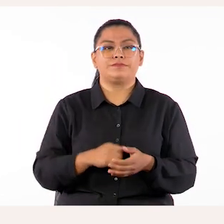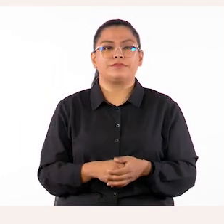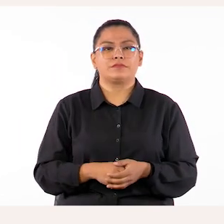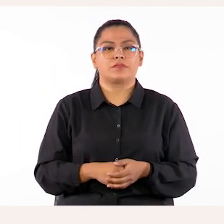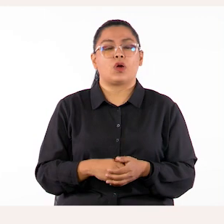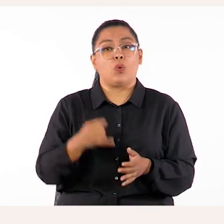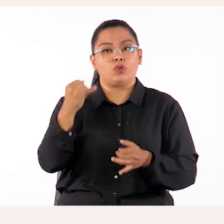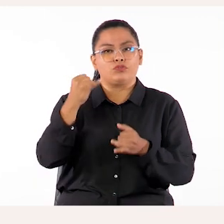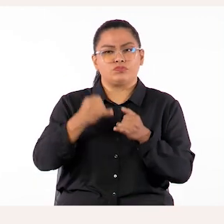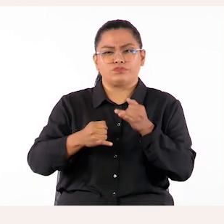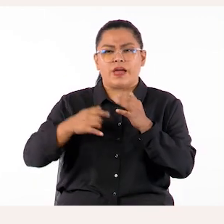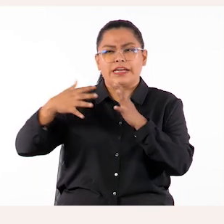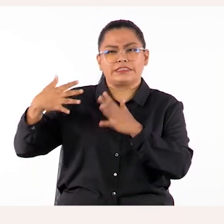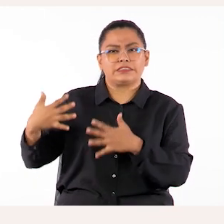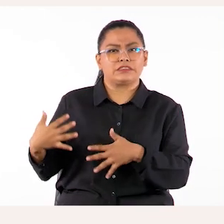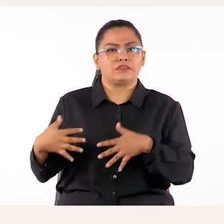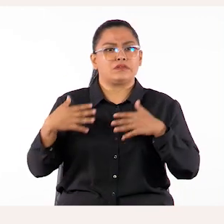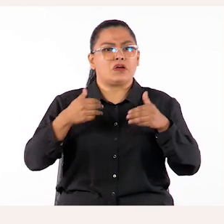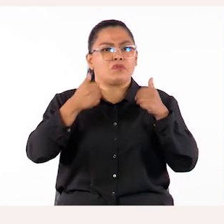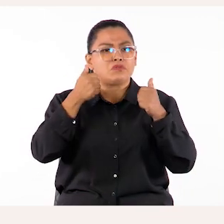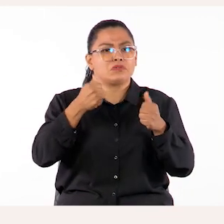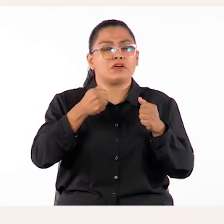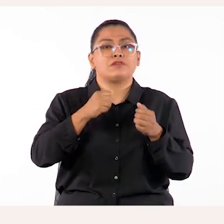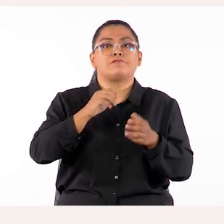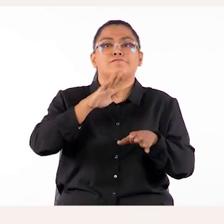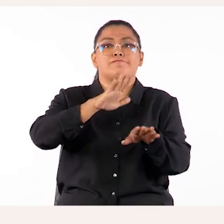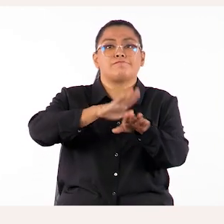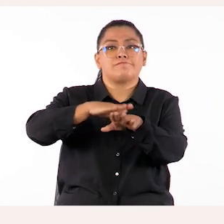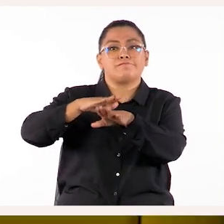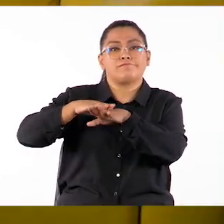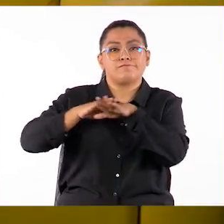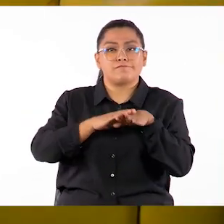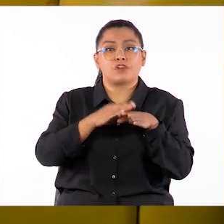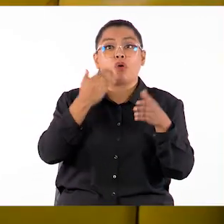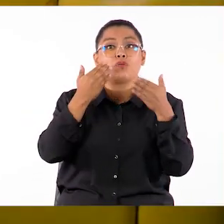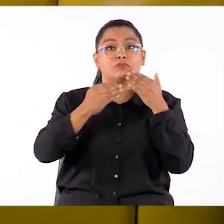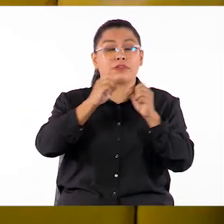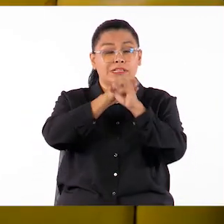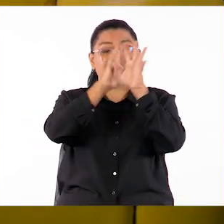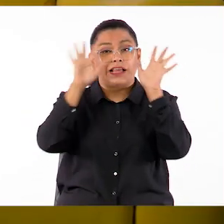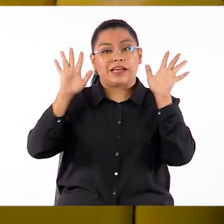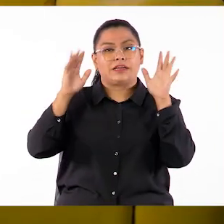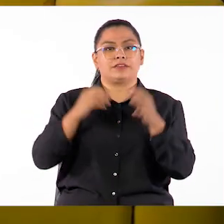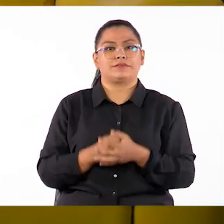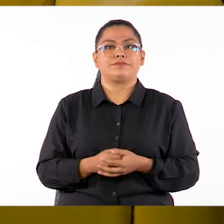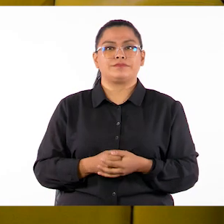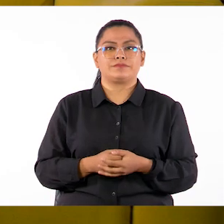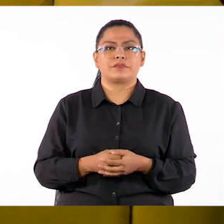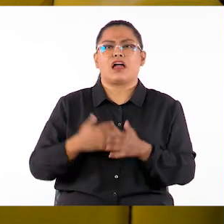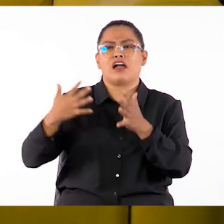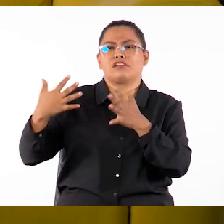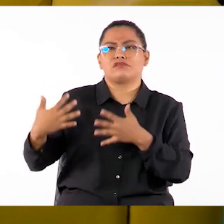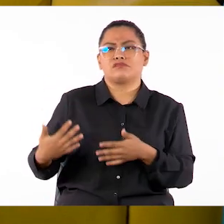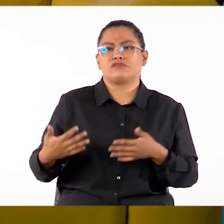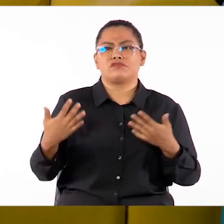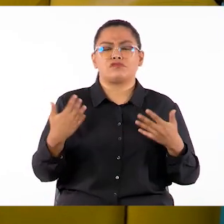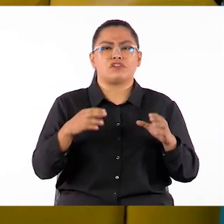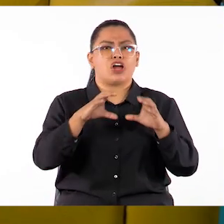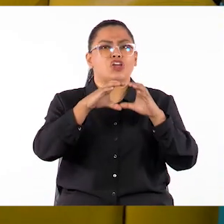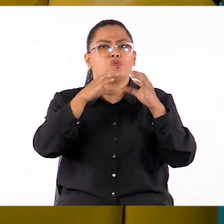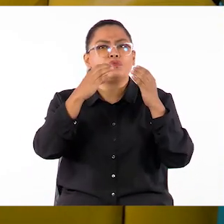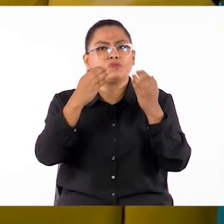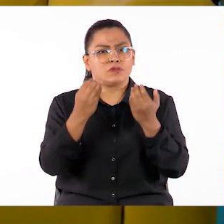buena actividad se anuncia mediante una buena consigna. ¿Cómo preparar una buena clase sincrónica?